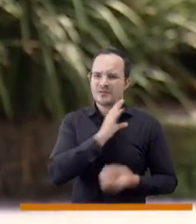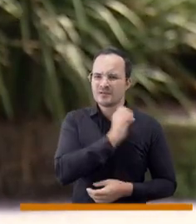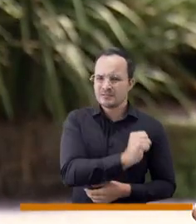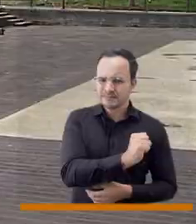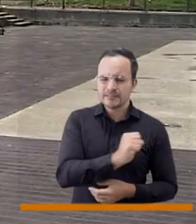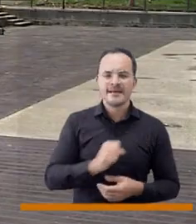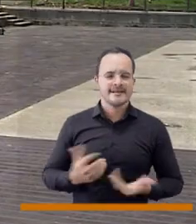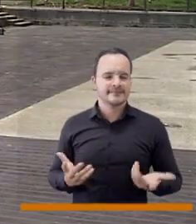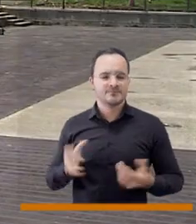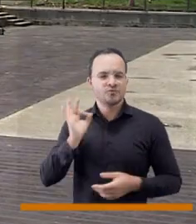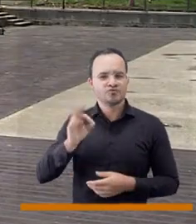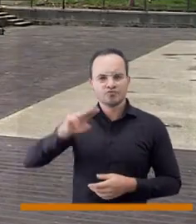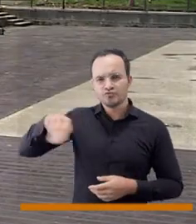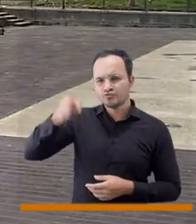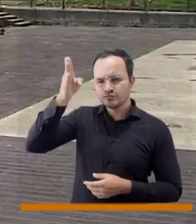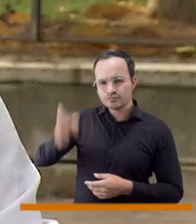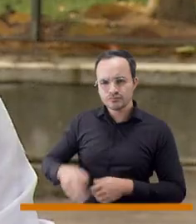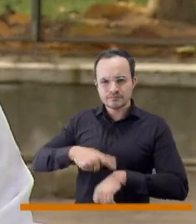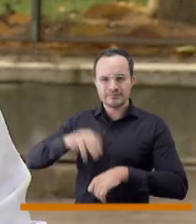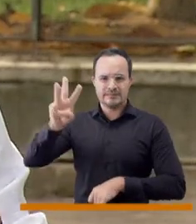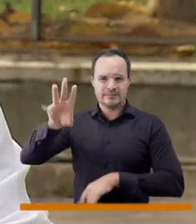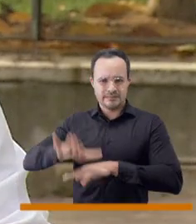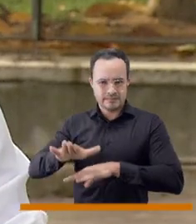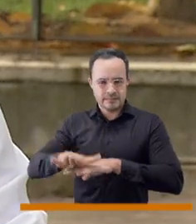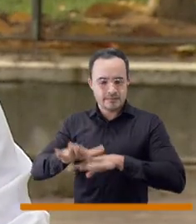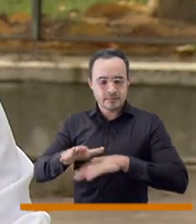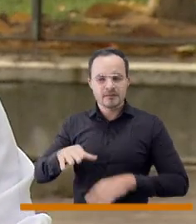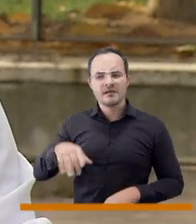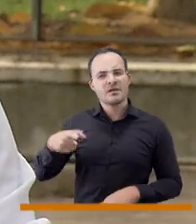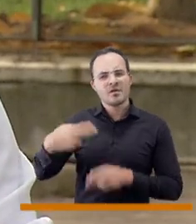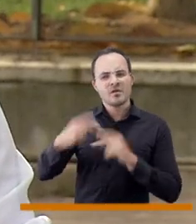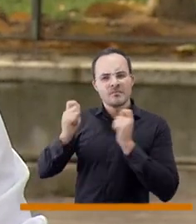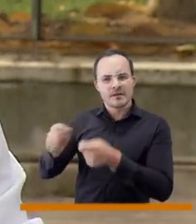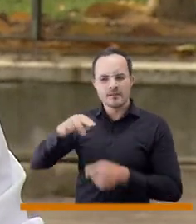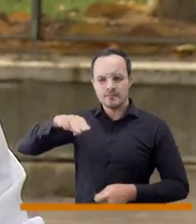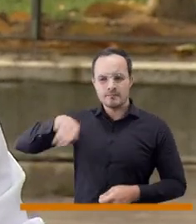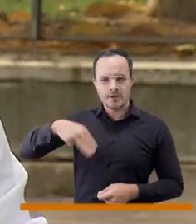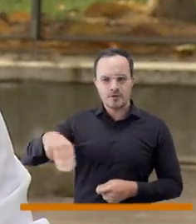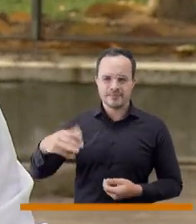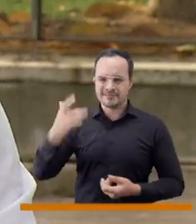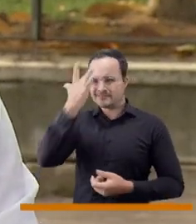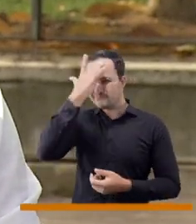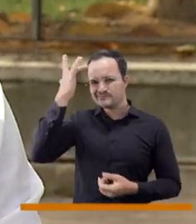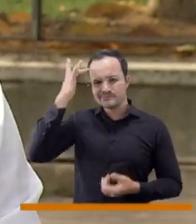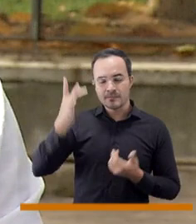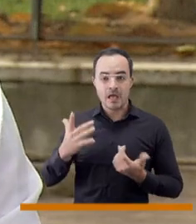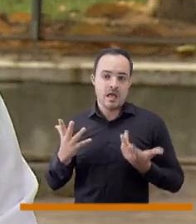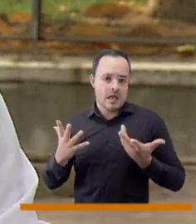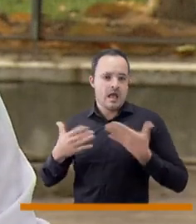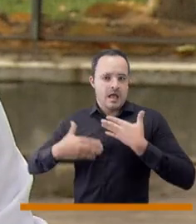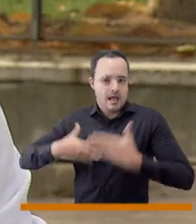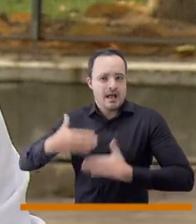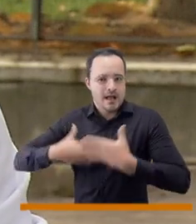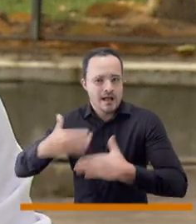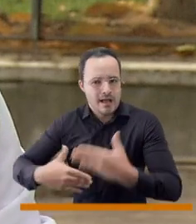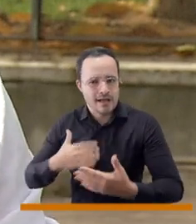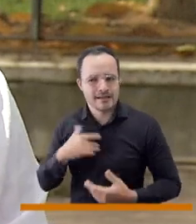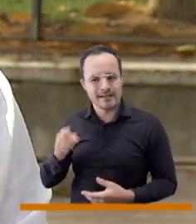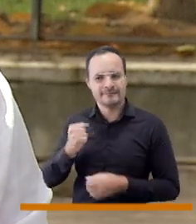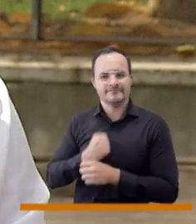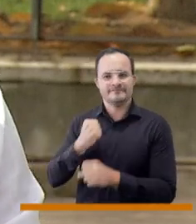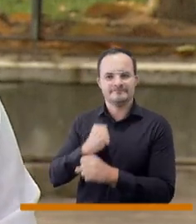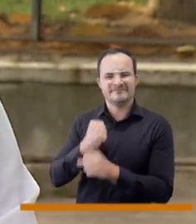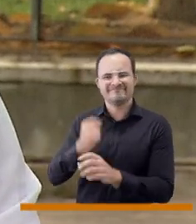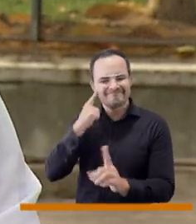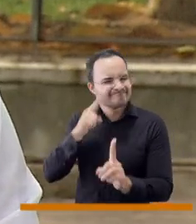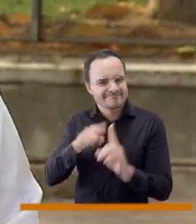y tenemos instalado un proceso muy interesante todos los miércoles a las 3 de la tarde en el Consejo que llaman los miércoles de salud mental. Eso lo